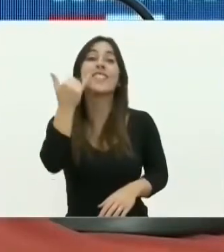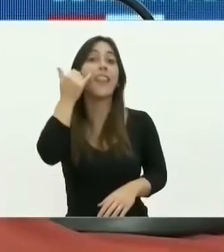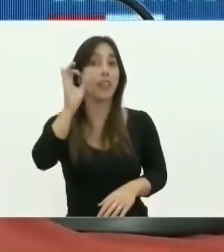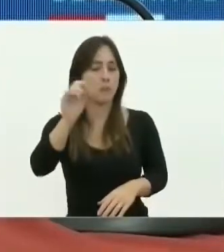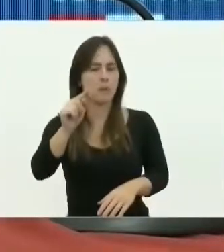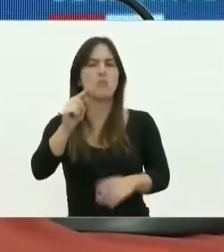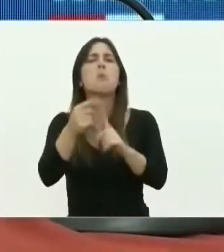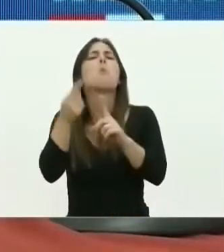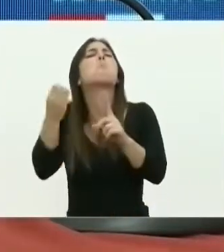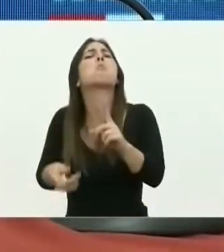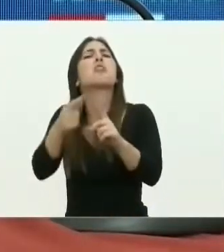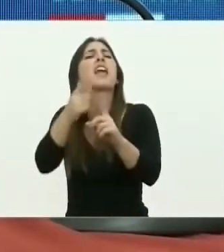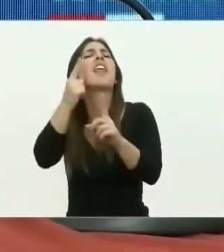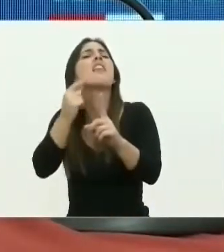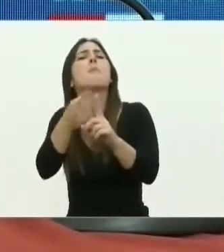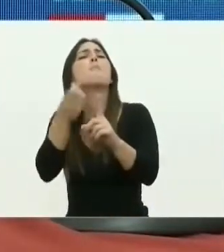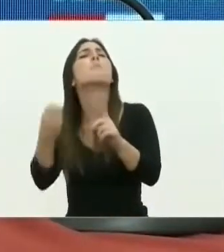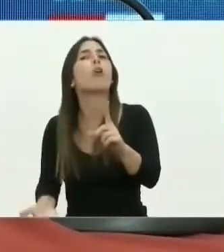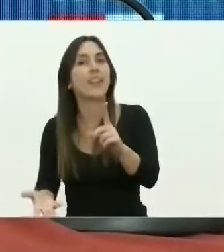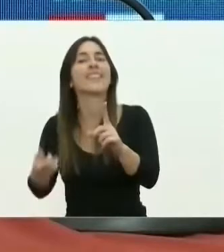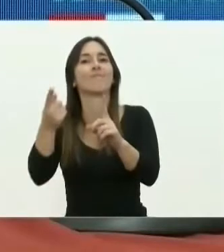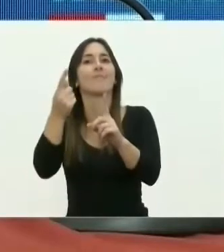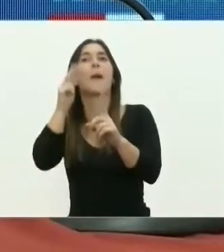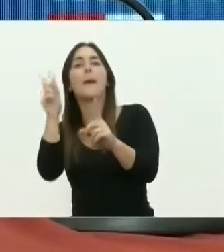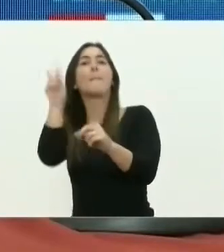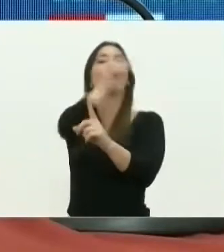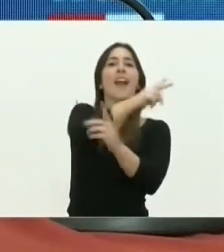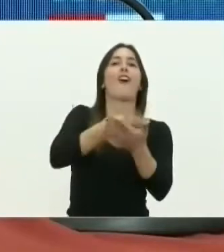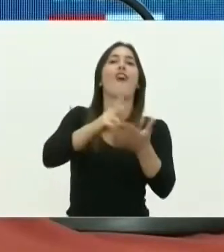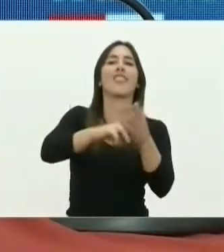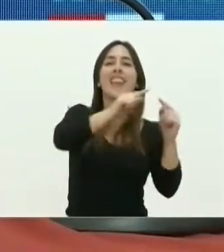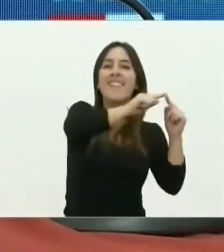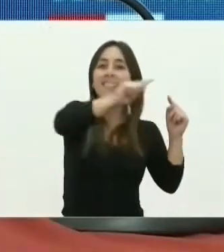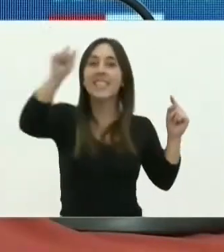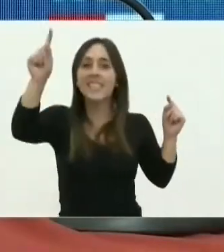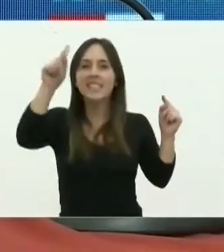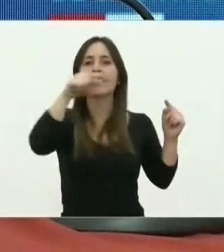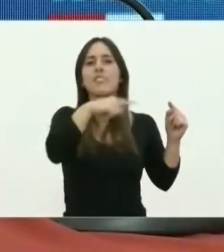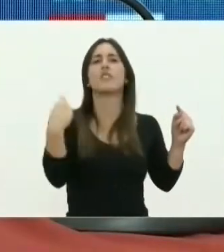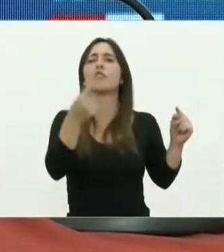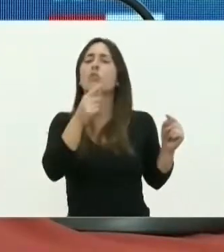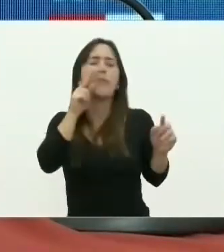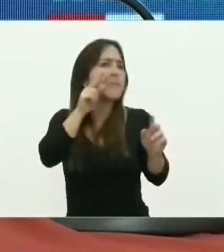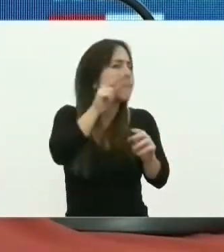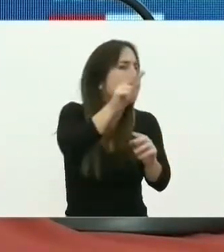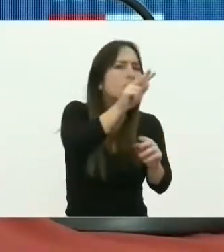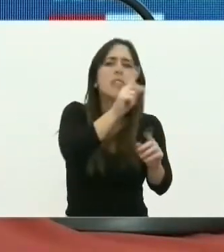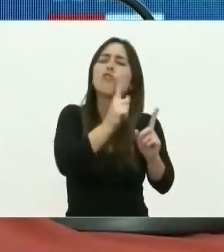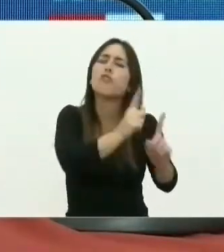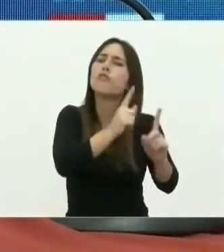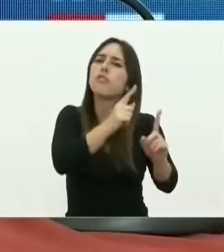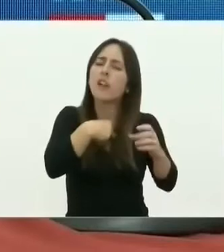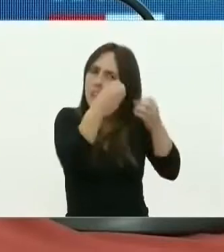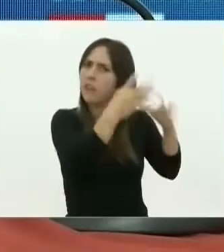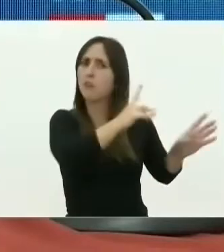esa medida? Y ahí volvemos a la famosa curva epidemiológica que seguimos tan de cerca. Porque la curva seguía